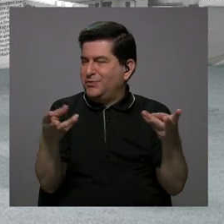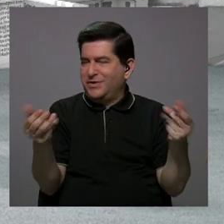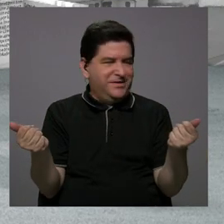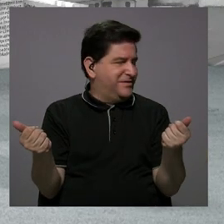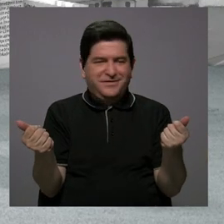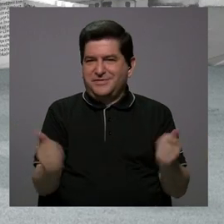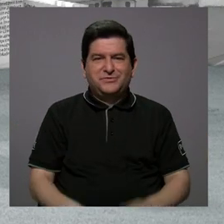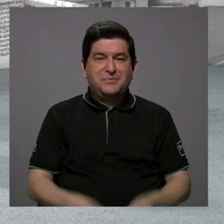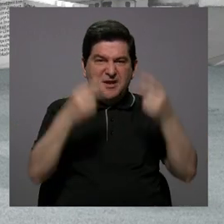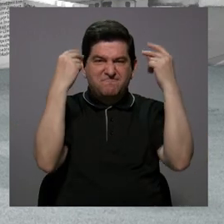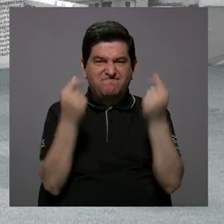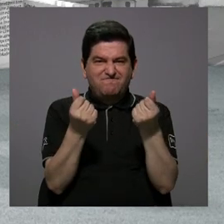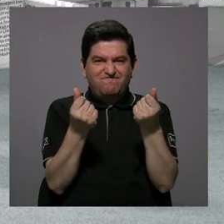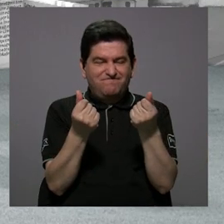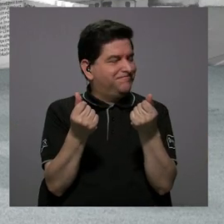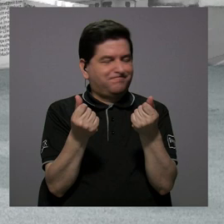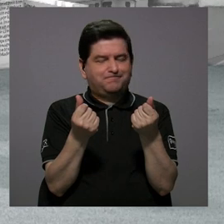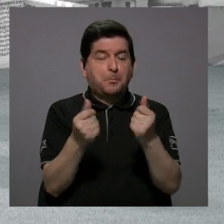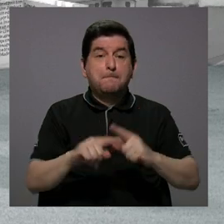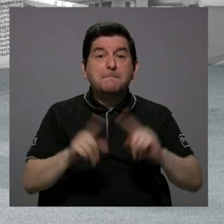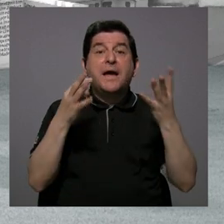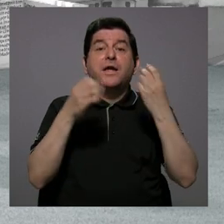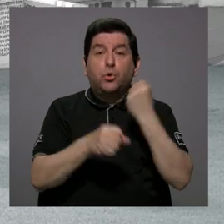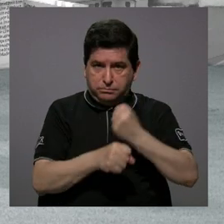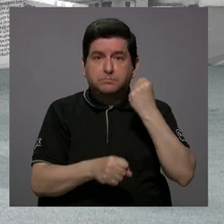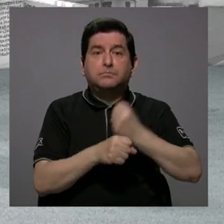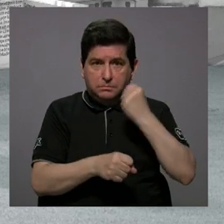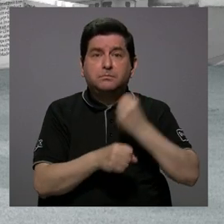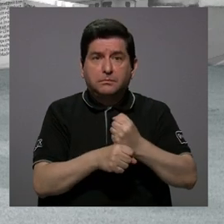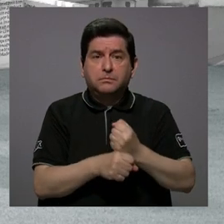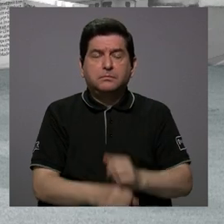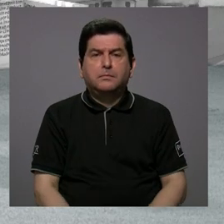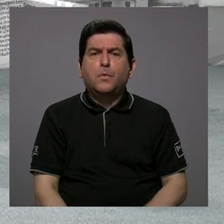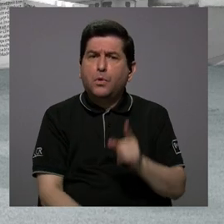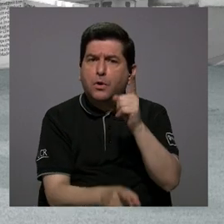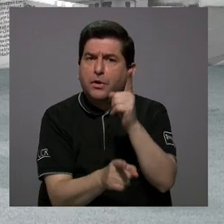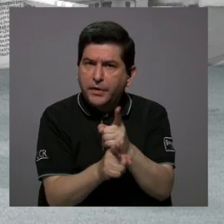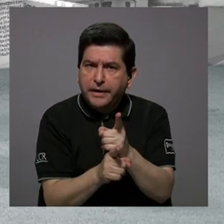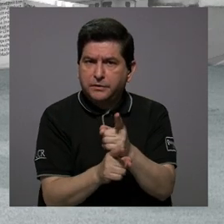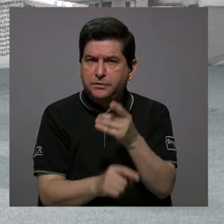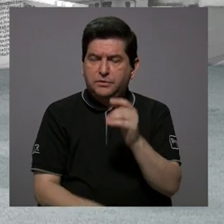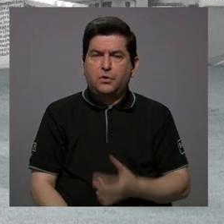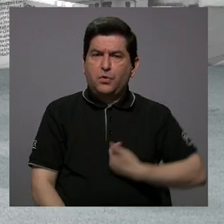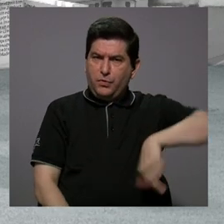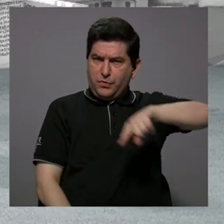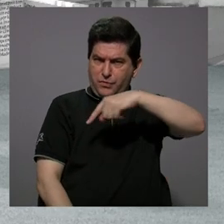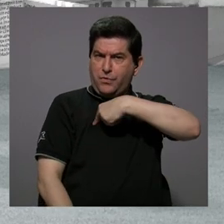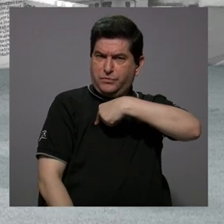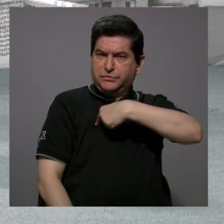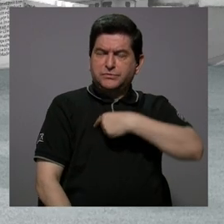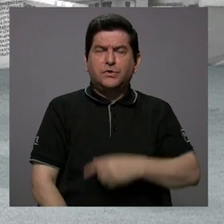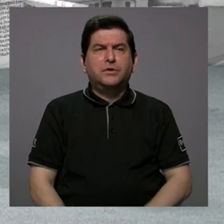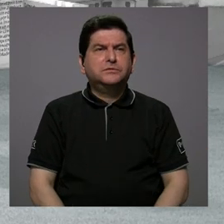de la noche a la mañana. Pero estamos trabajando. Efectivamente, ¿por qué nosotros